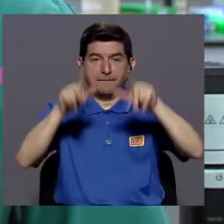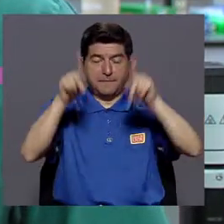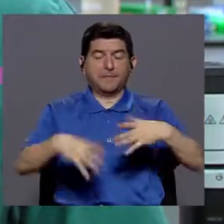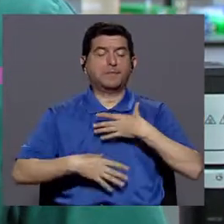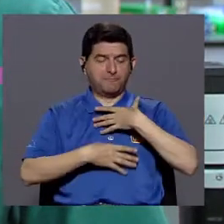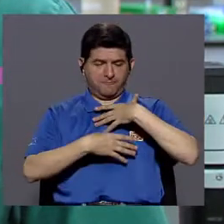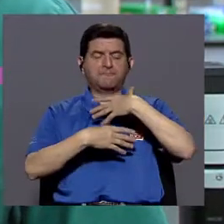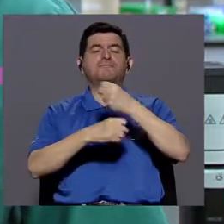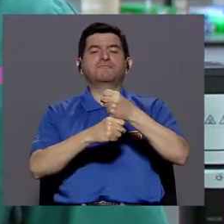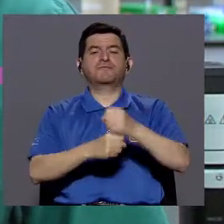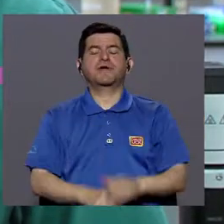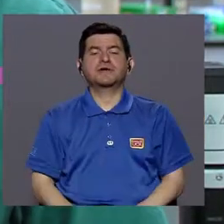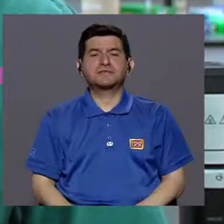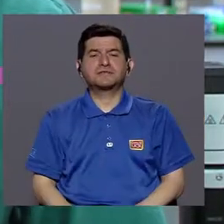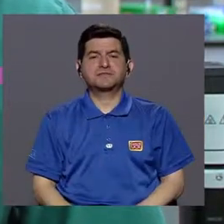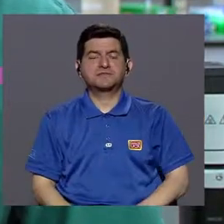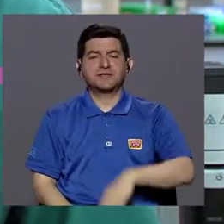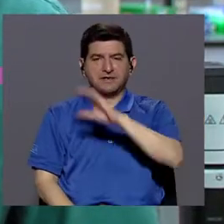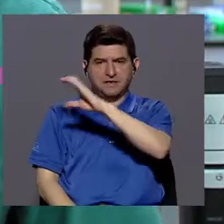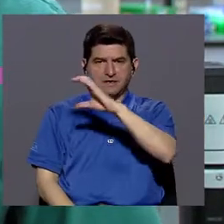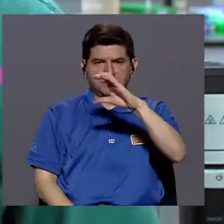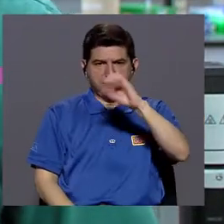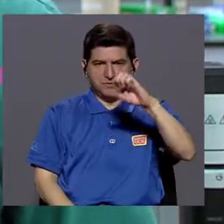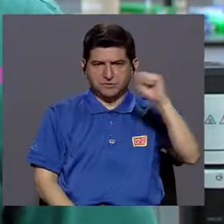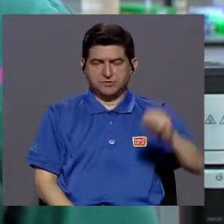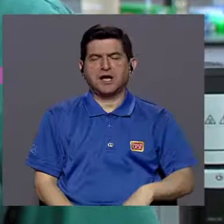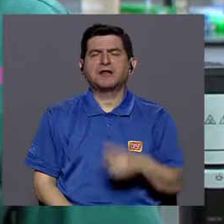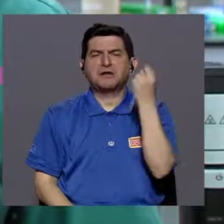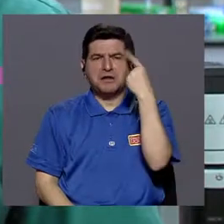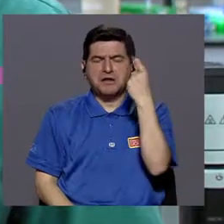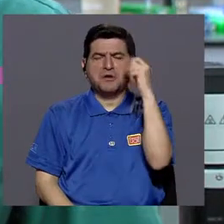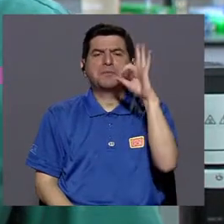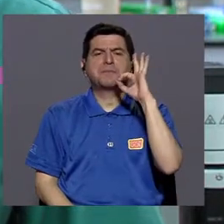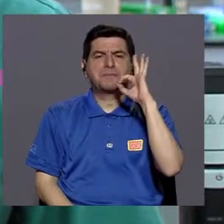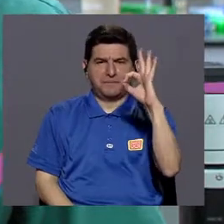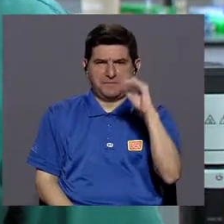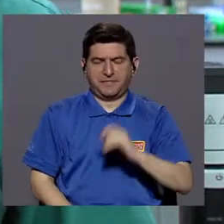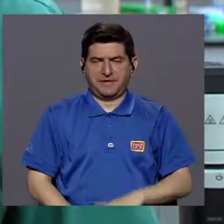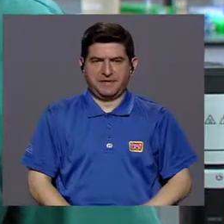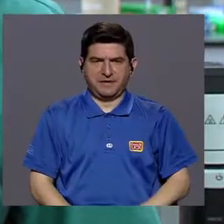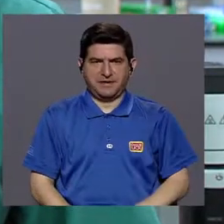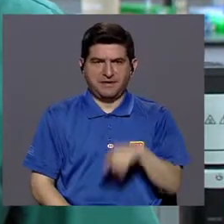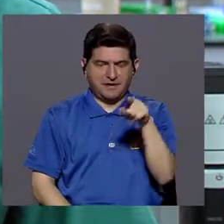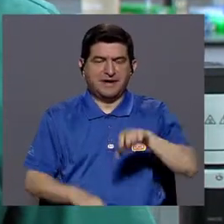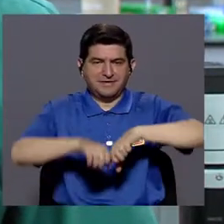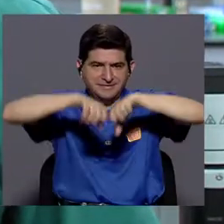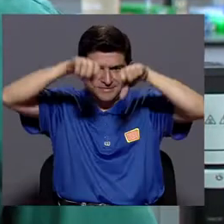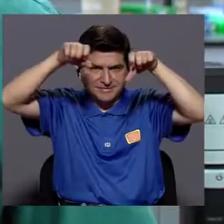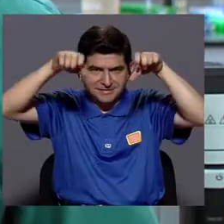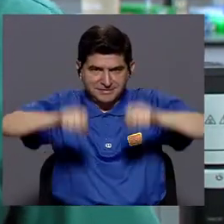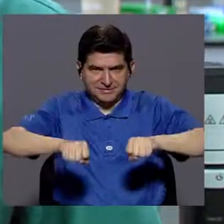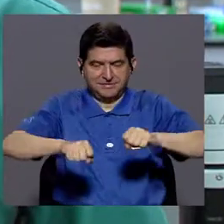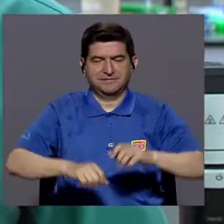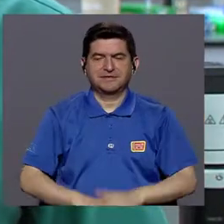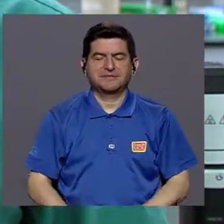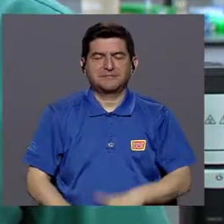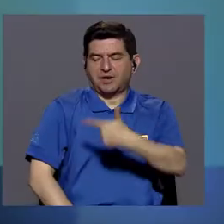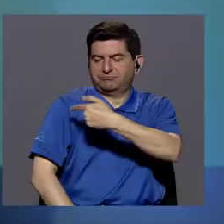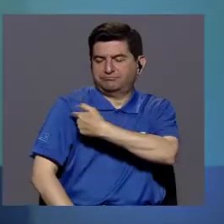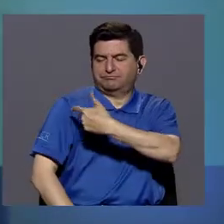¿verdad? La gente confía mucho en la caja del Seguro Social y entienden muy bien el